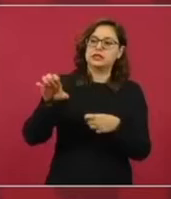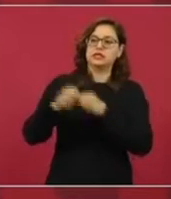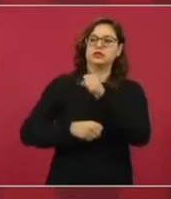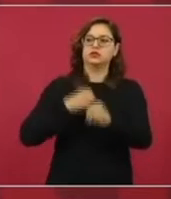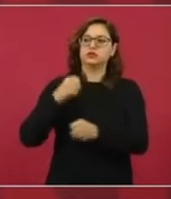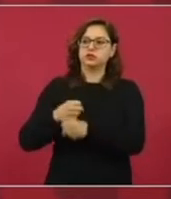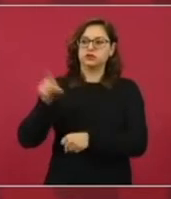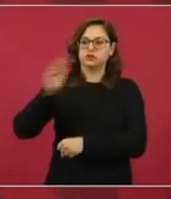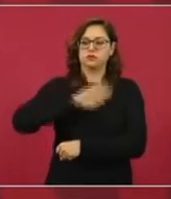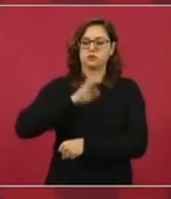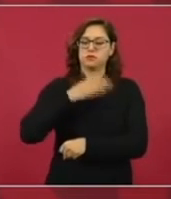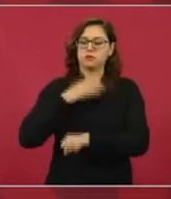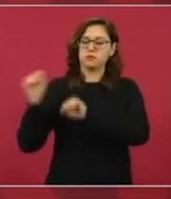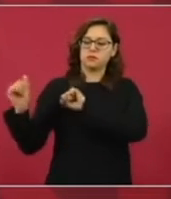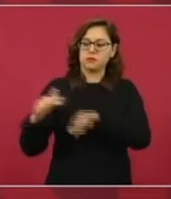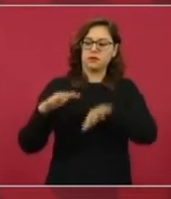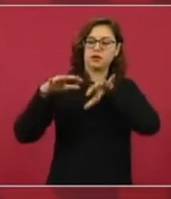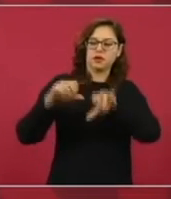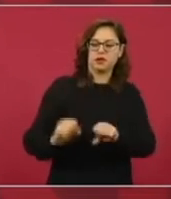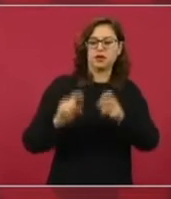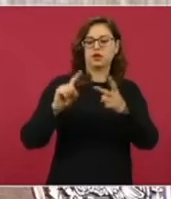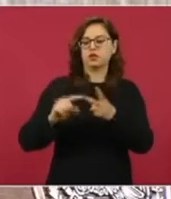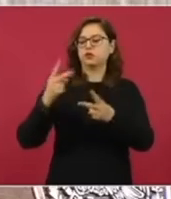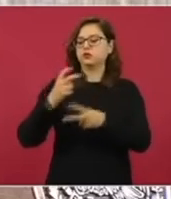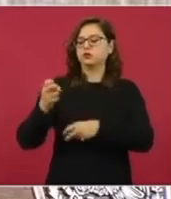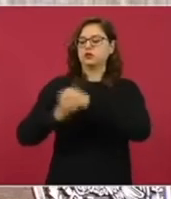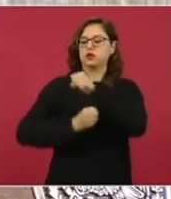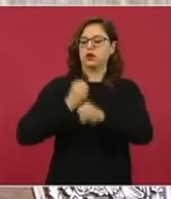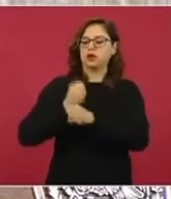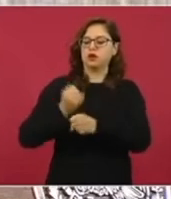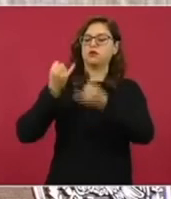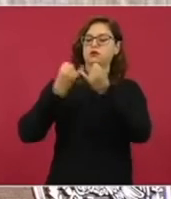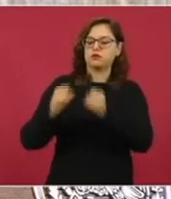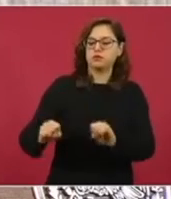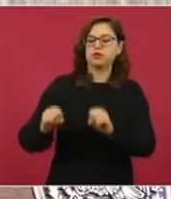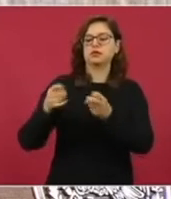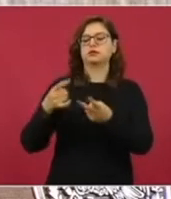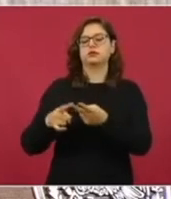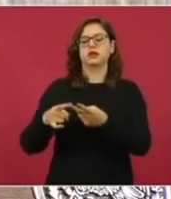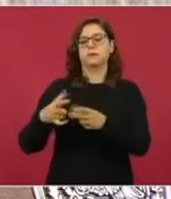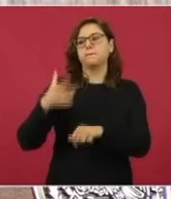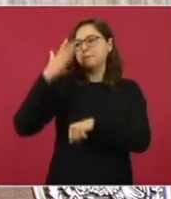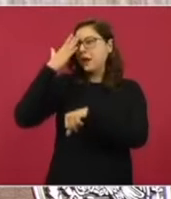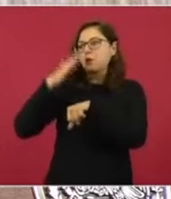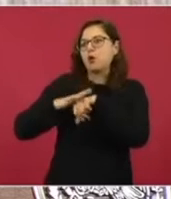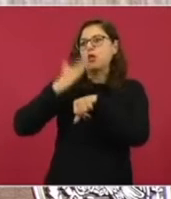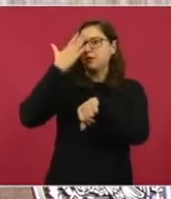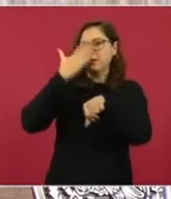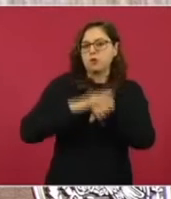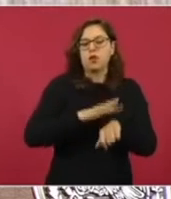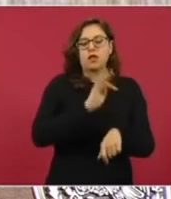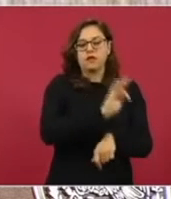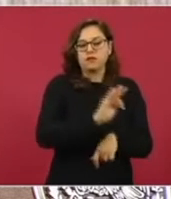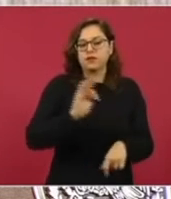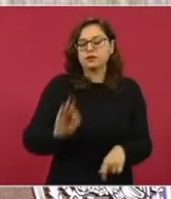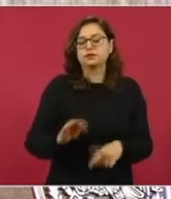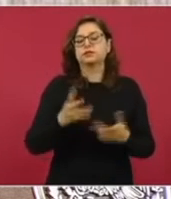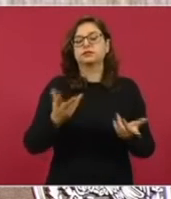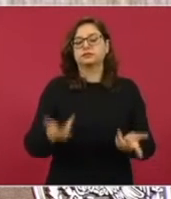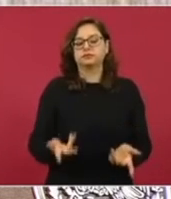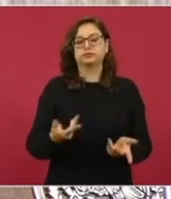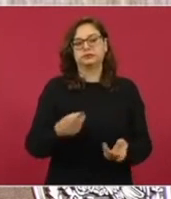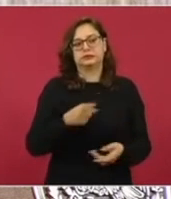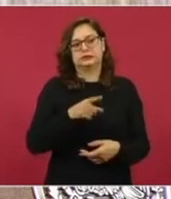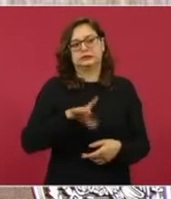toma de Tenochtitlán y los abusos que se cometieron y nosotros